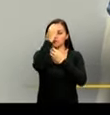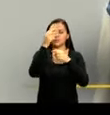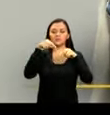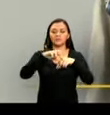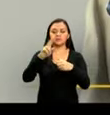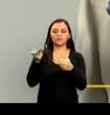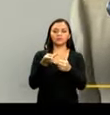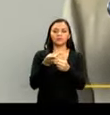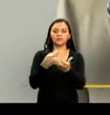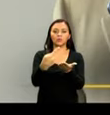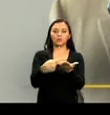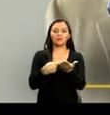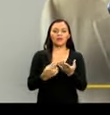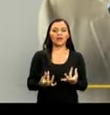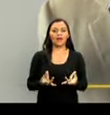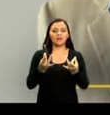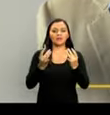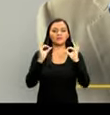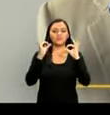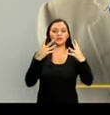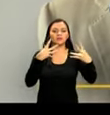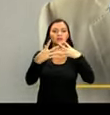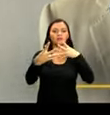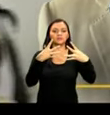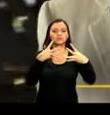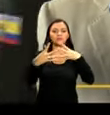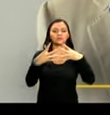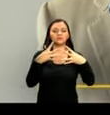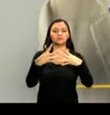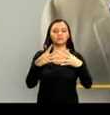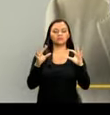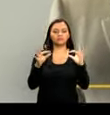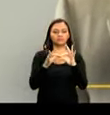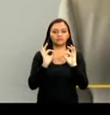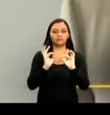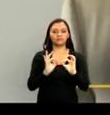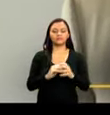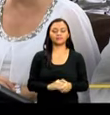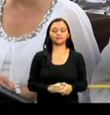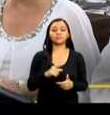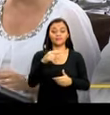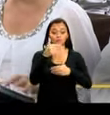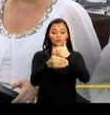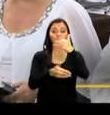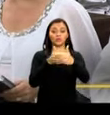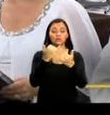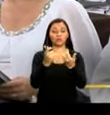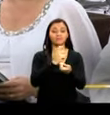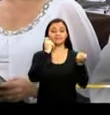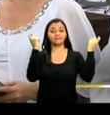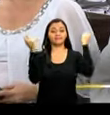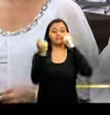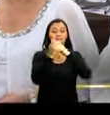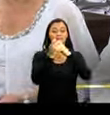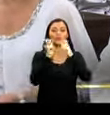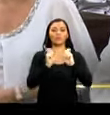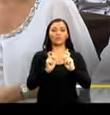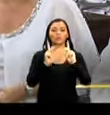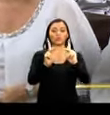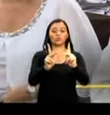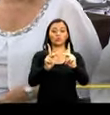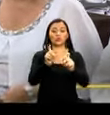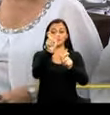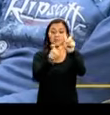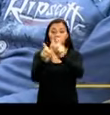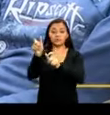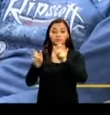un informe para segundo debate de calidad, de transparencia y con contundencia. Este proceso además se convierte en una brillante